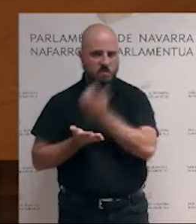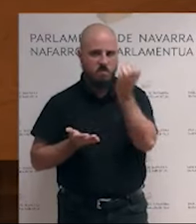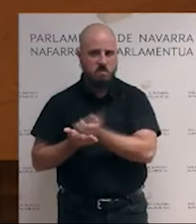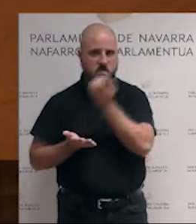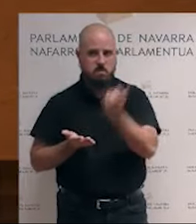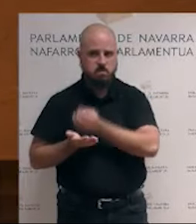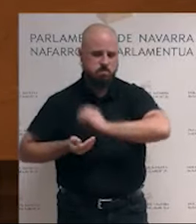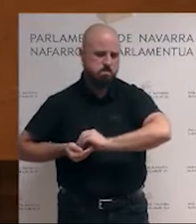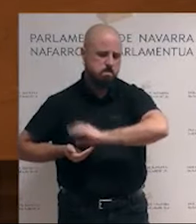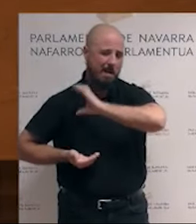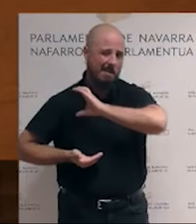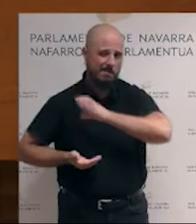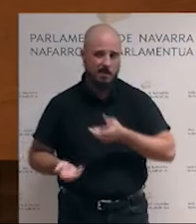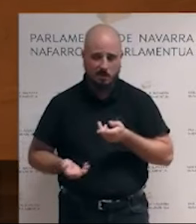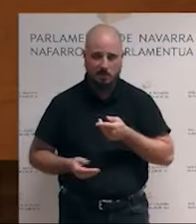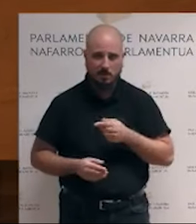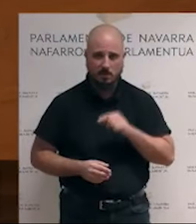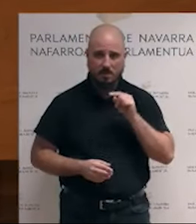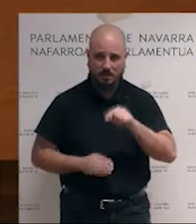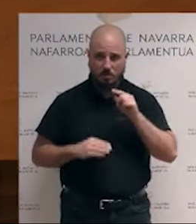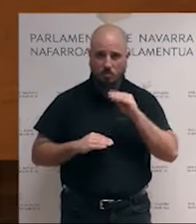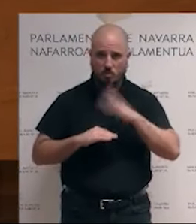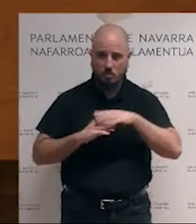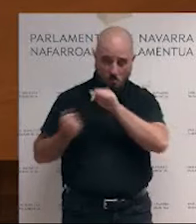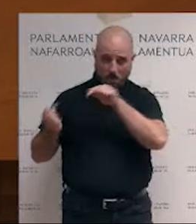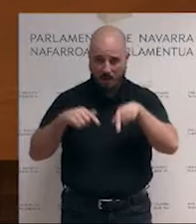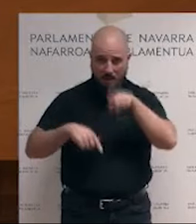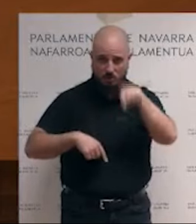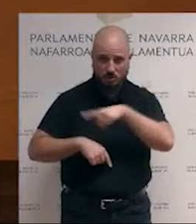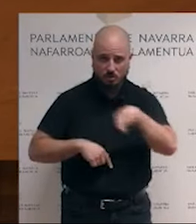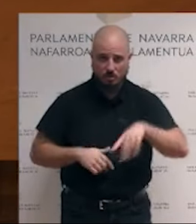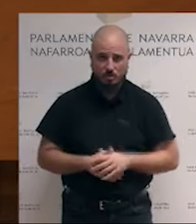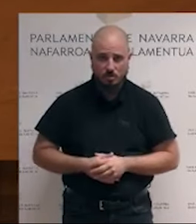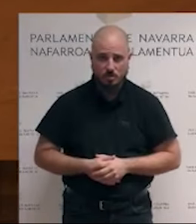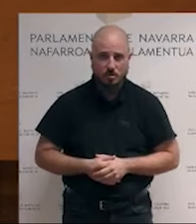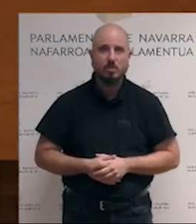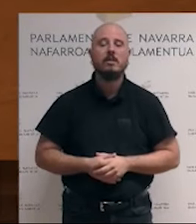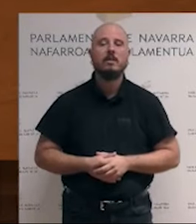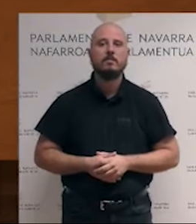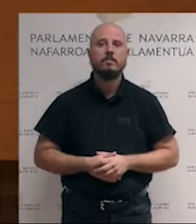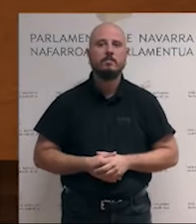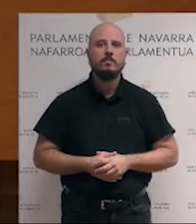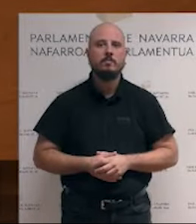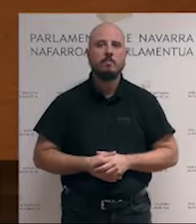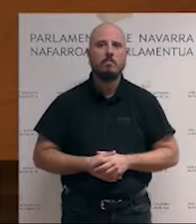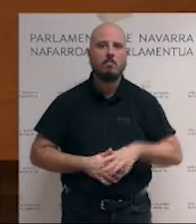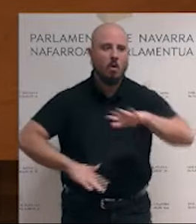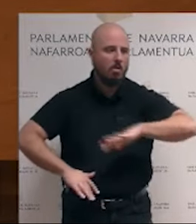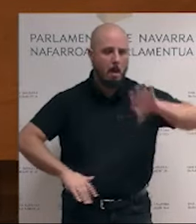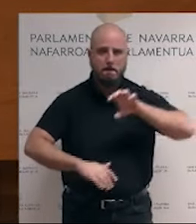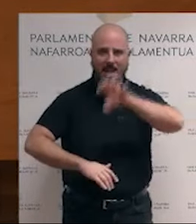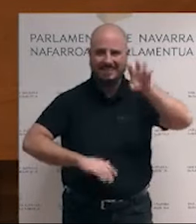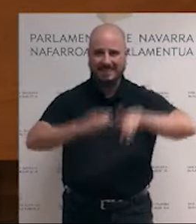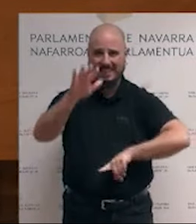exponencial. Es culpa de la inmigración. Occidente, países desarrollados.